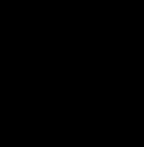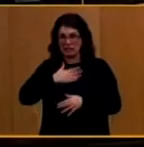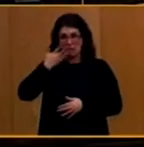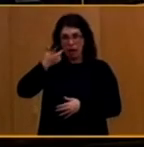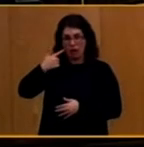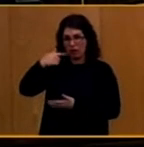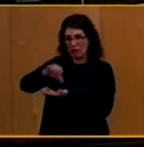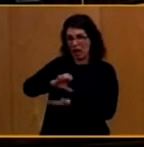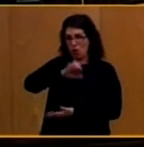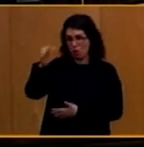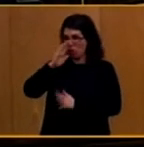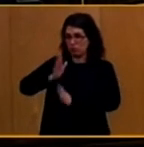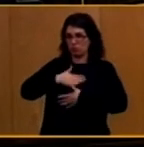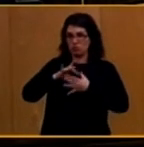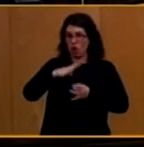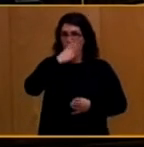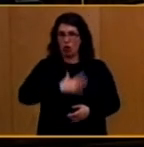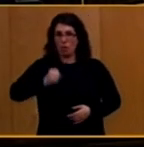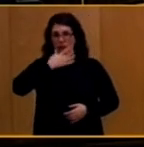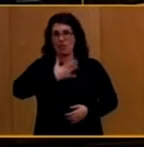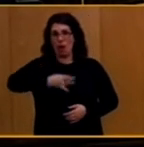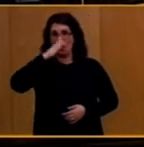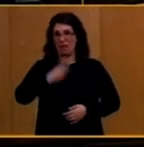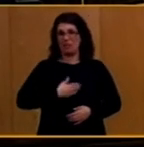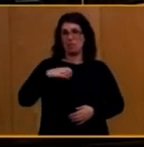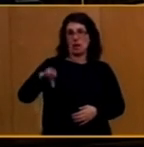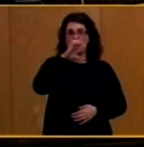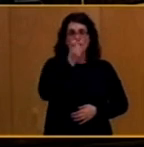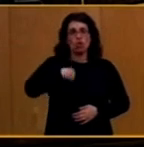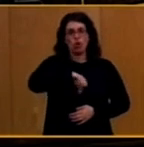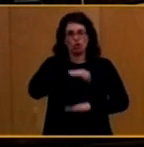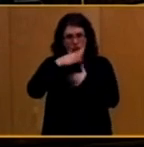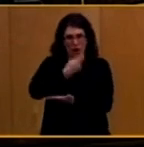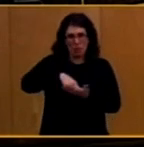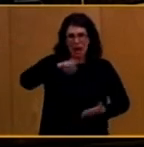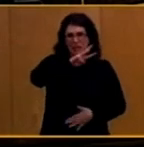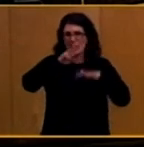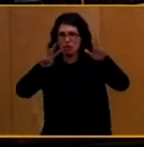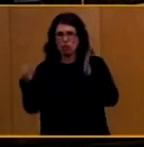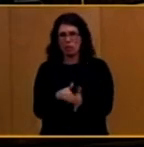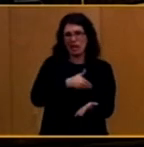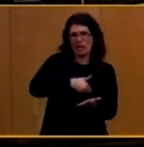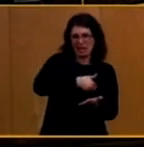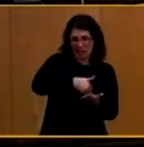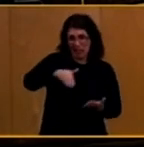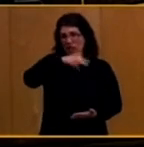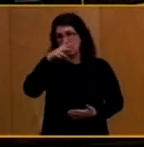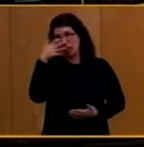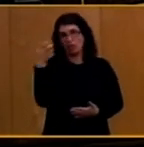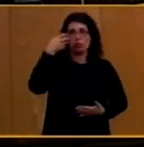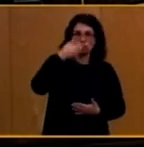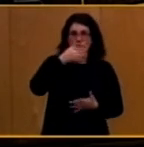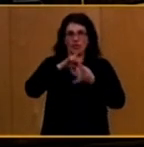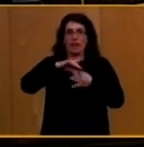deuda directa de los países, nosotros no teníamos que pagar hoy 38.500 millones de euros de deuda por intereses,